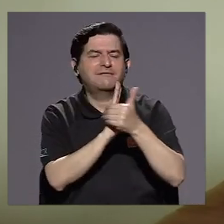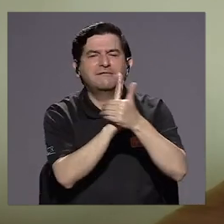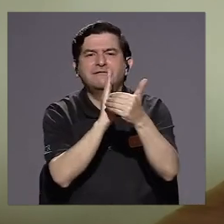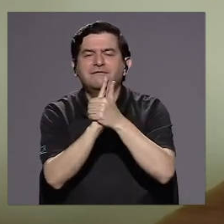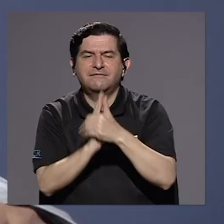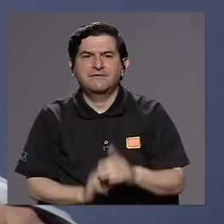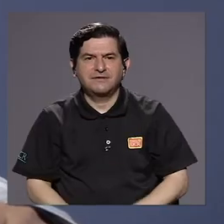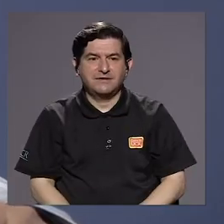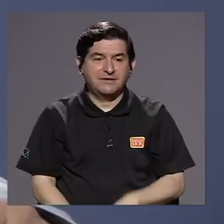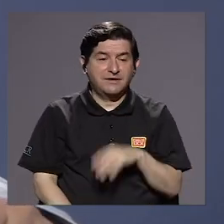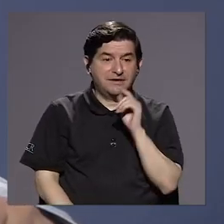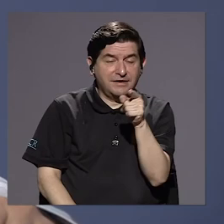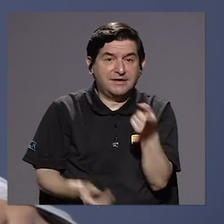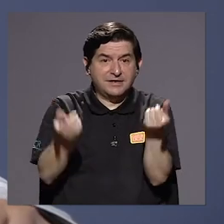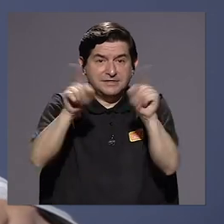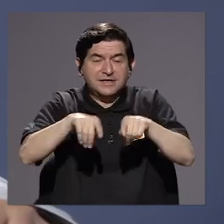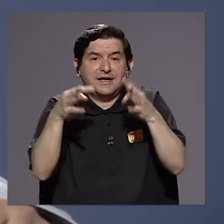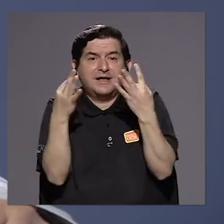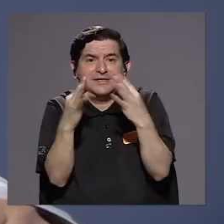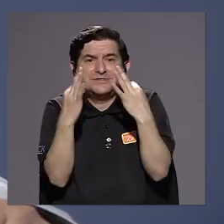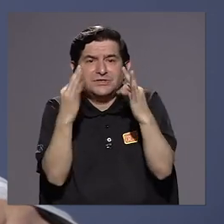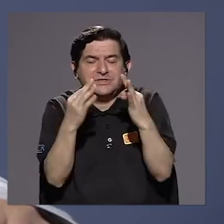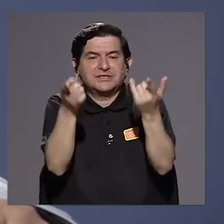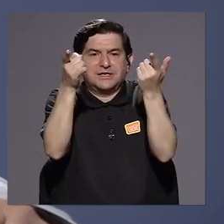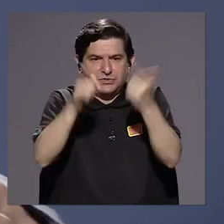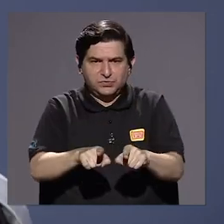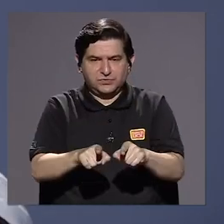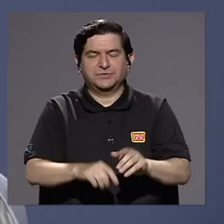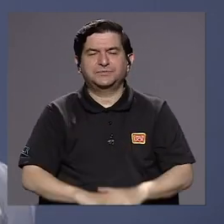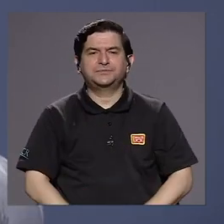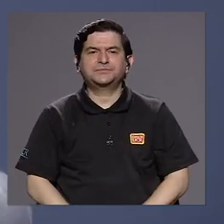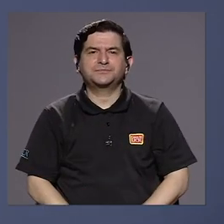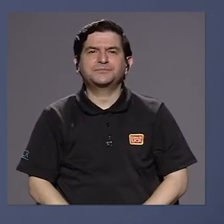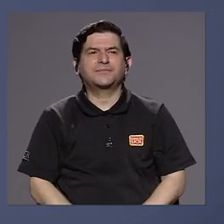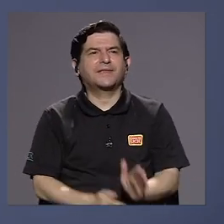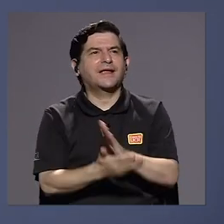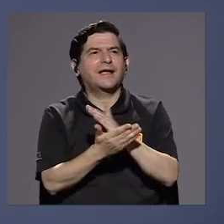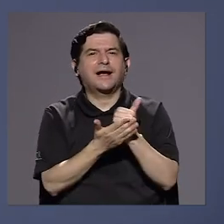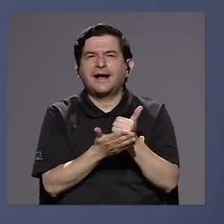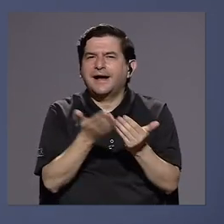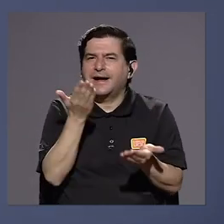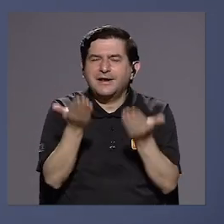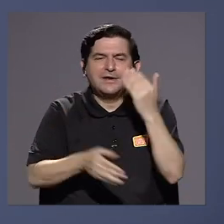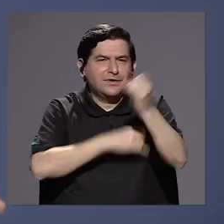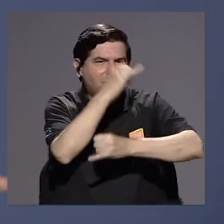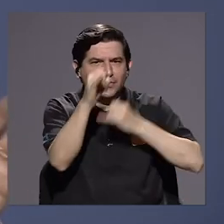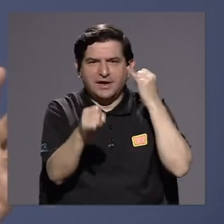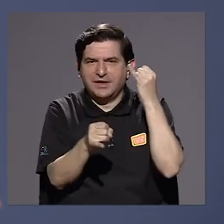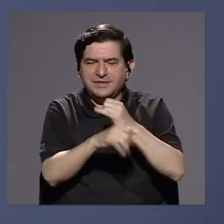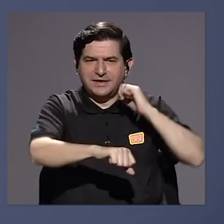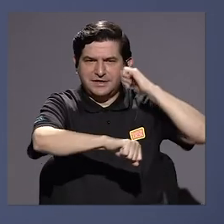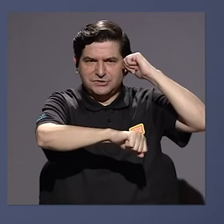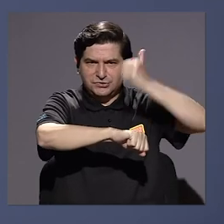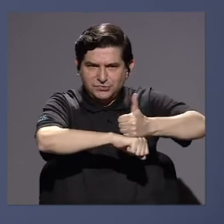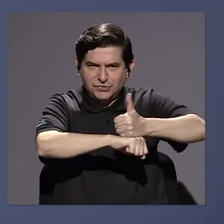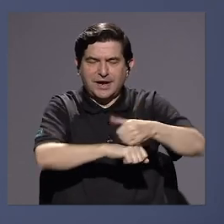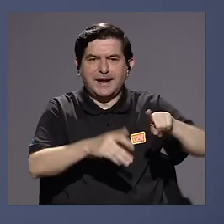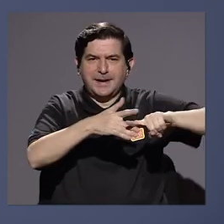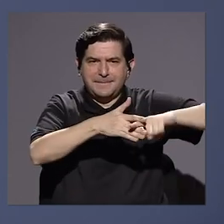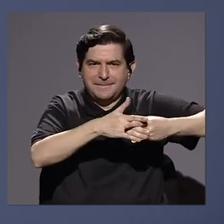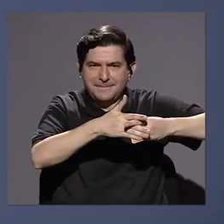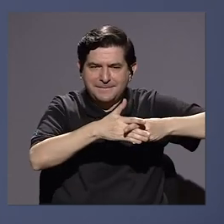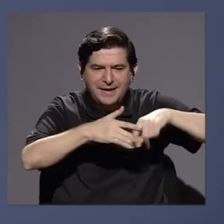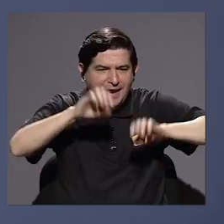que estamos tratando de que suceda. Doña Gisela, hay algo que internacionalmente se establece a veces como